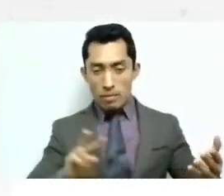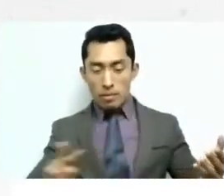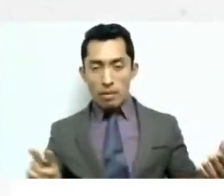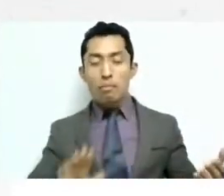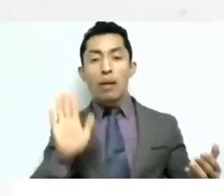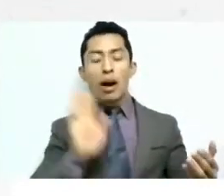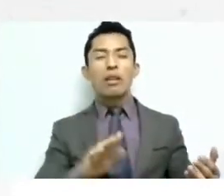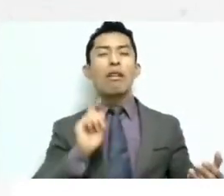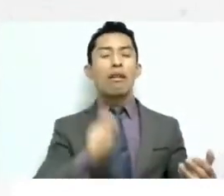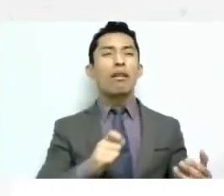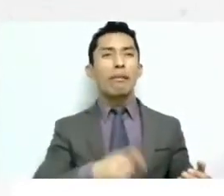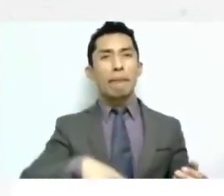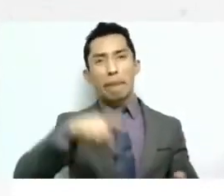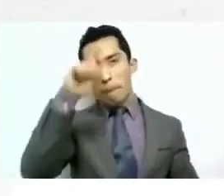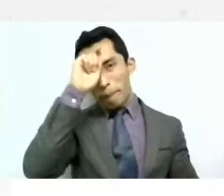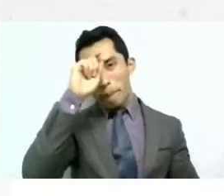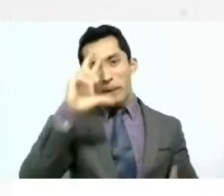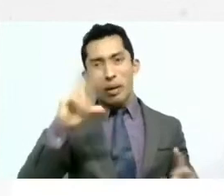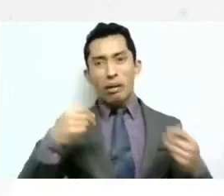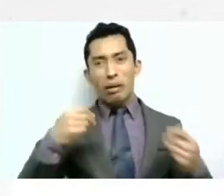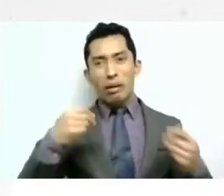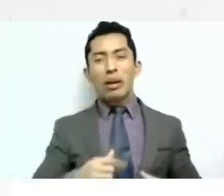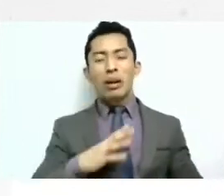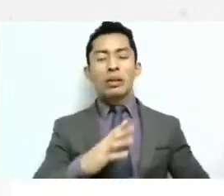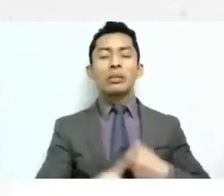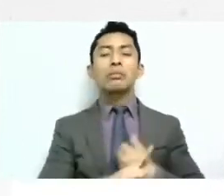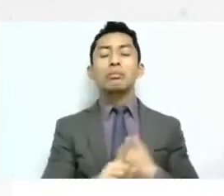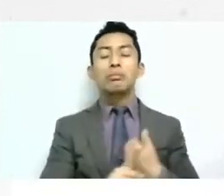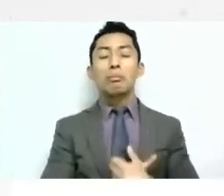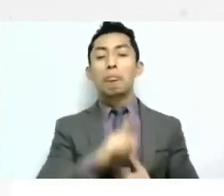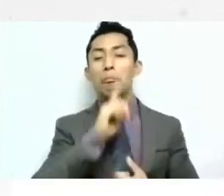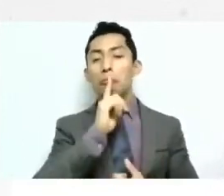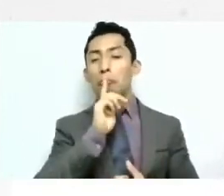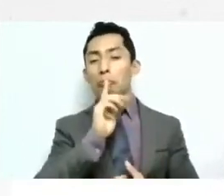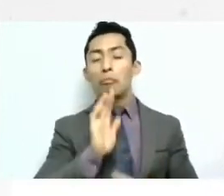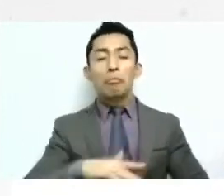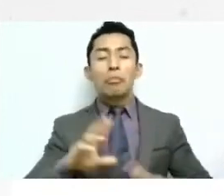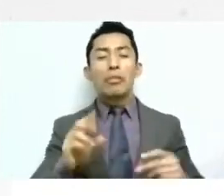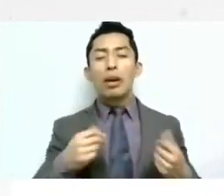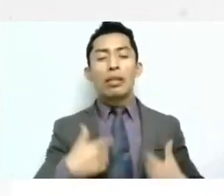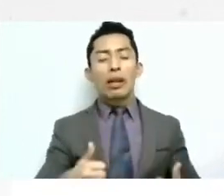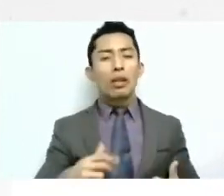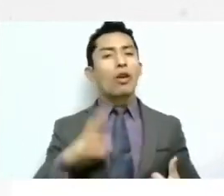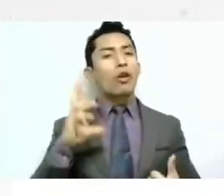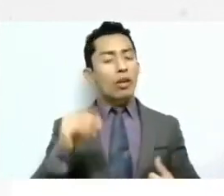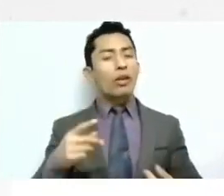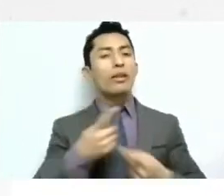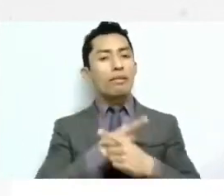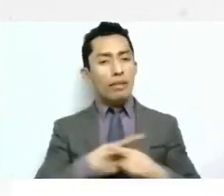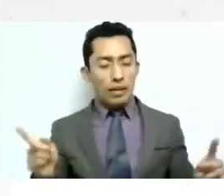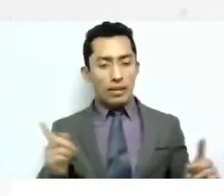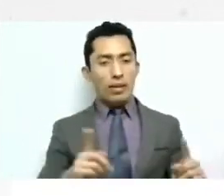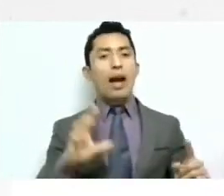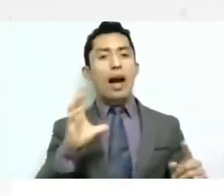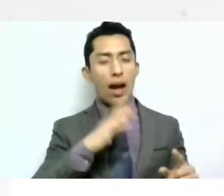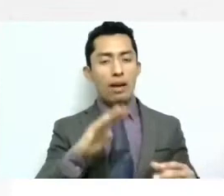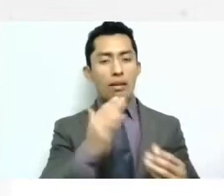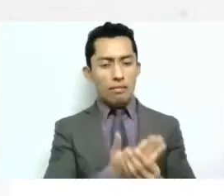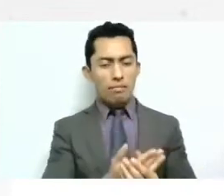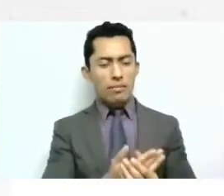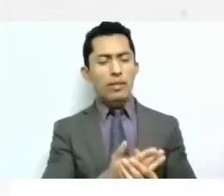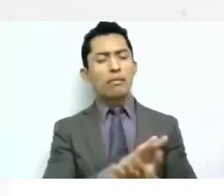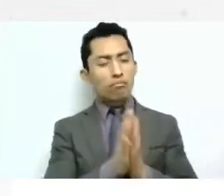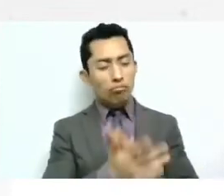número como una situación aislada sino que ver como la persona